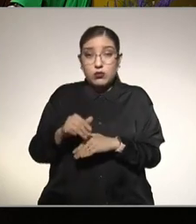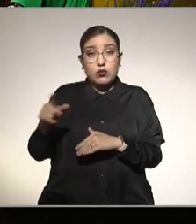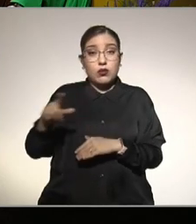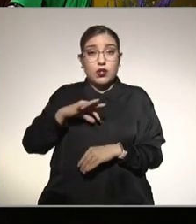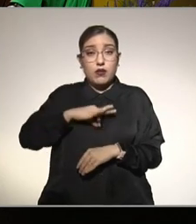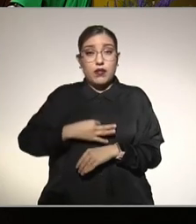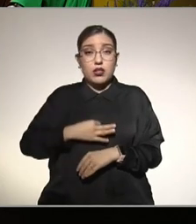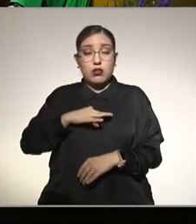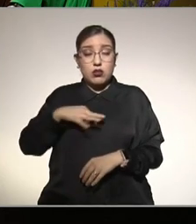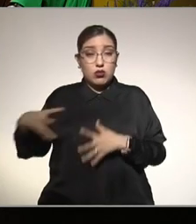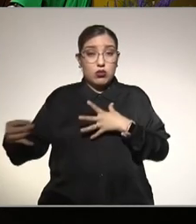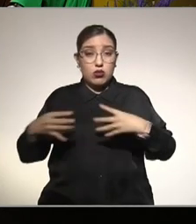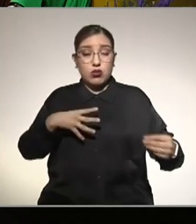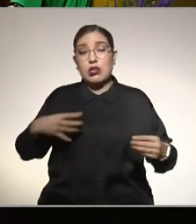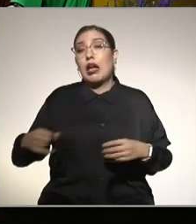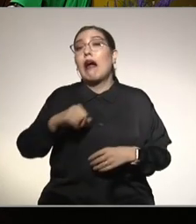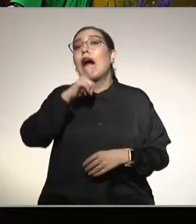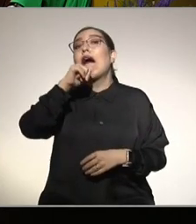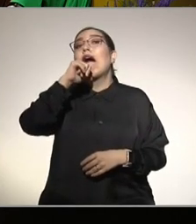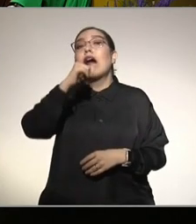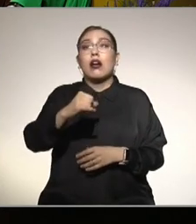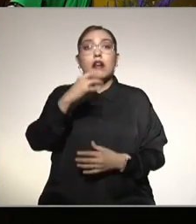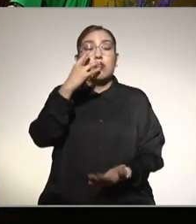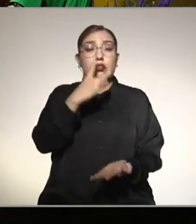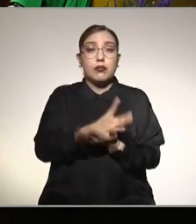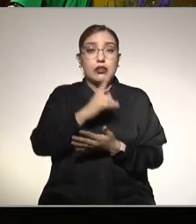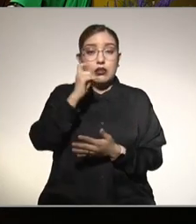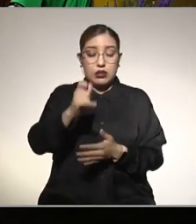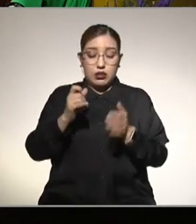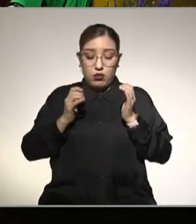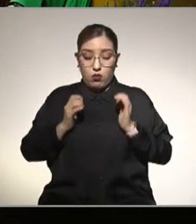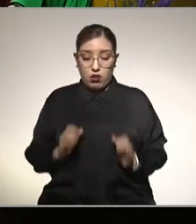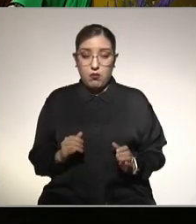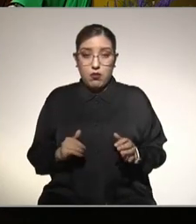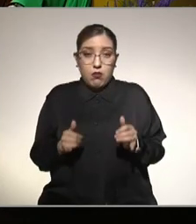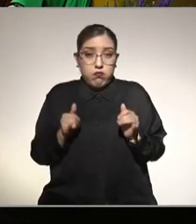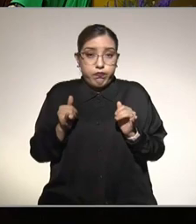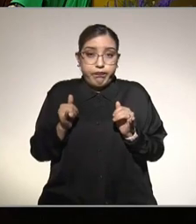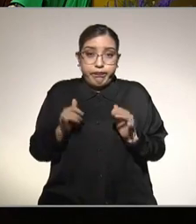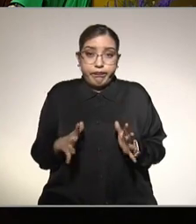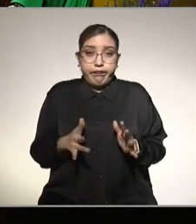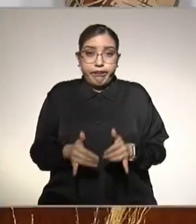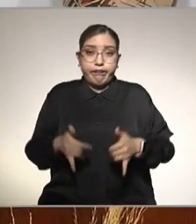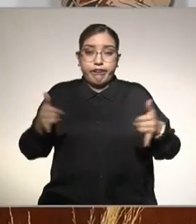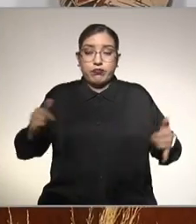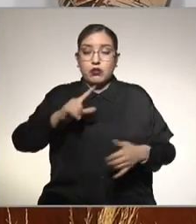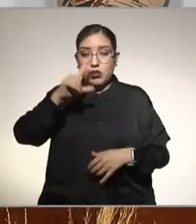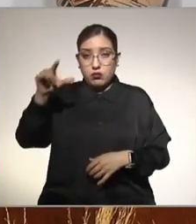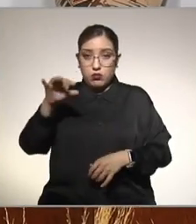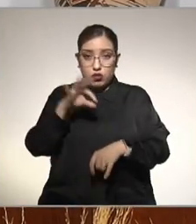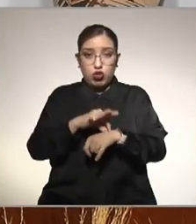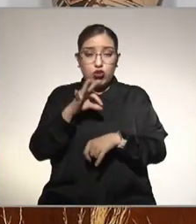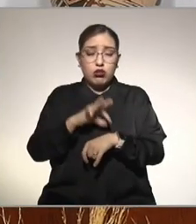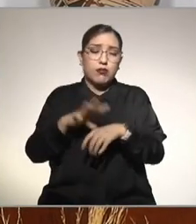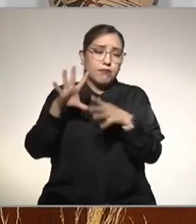una que es metabólica y tiene que ver con sobrepeso tiene que ver con obesidad y ahorita nos van a explicar los doctores también porque a veces puede ser